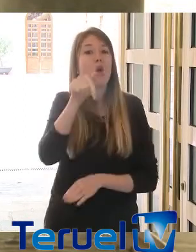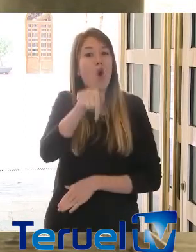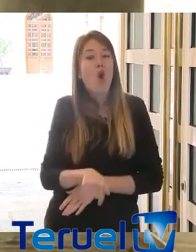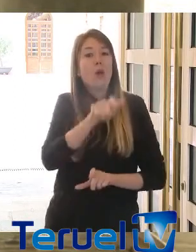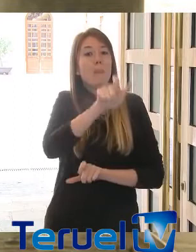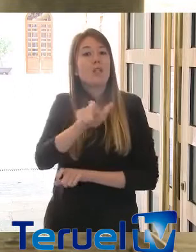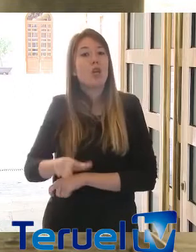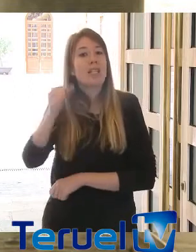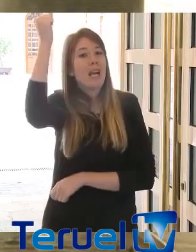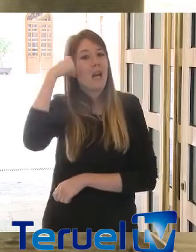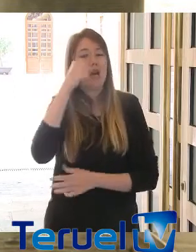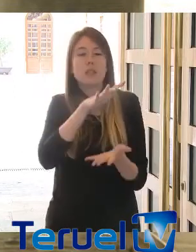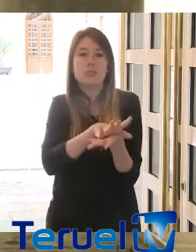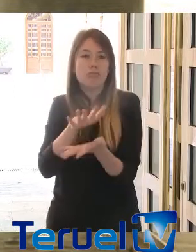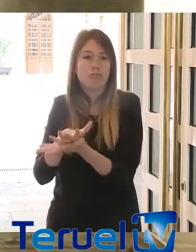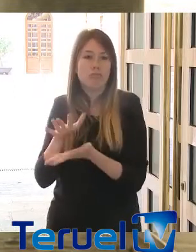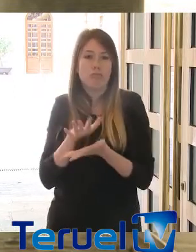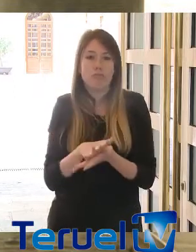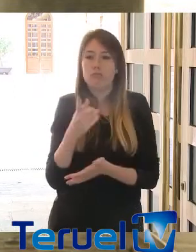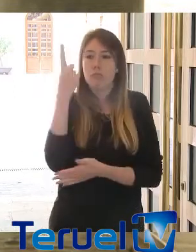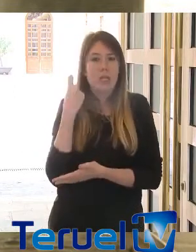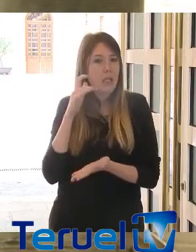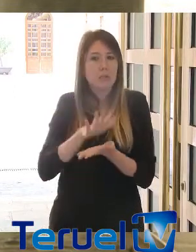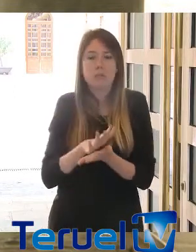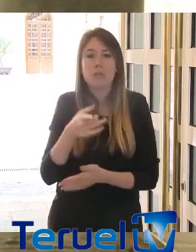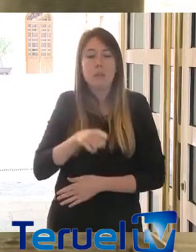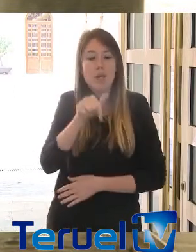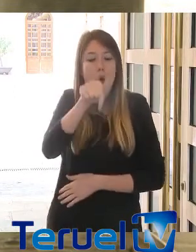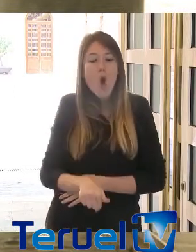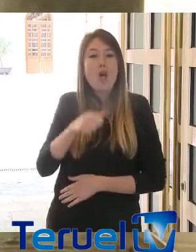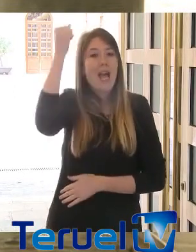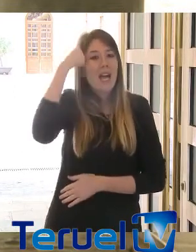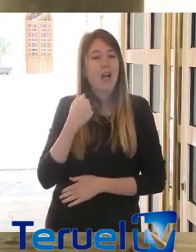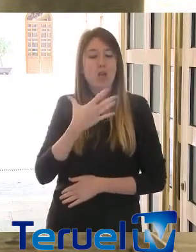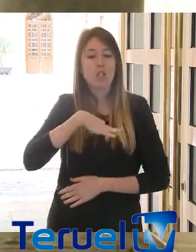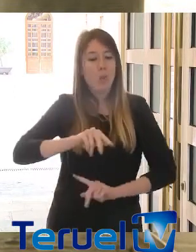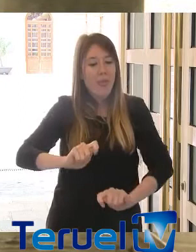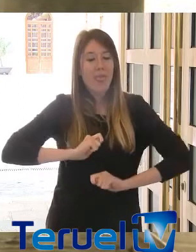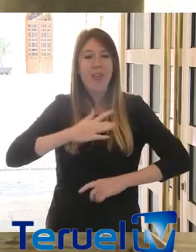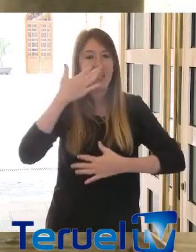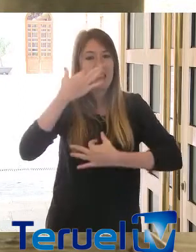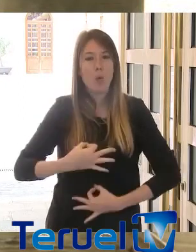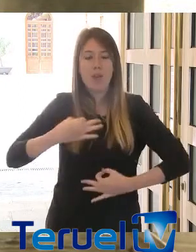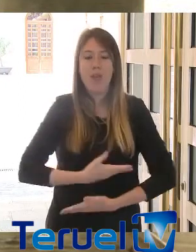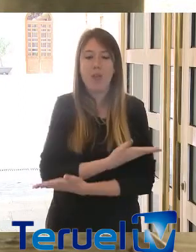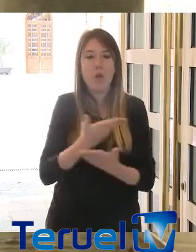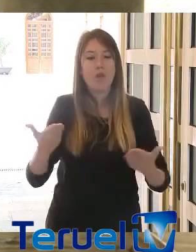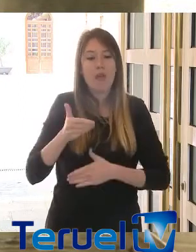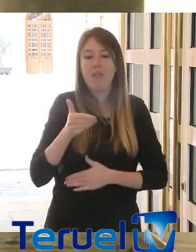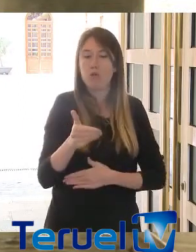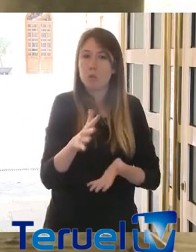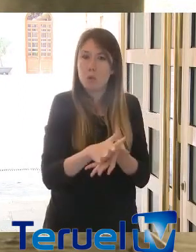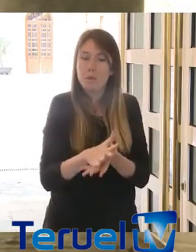pueden estar más tranquilos que ayer, hoy los aragoneses pueden tener más seguridad y más confianza en su futuro,